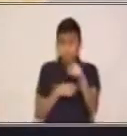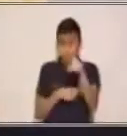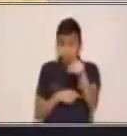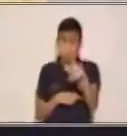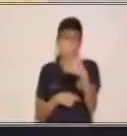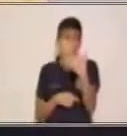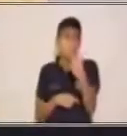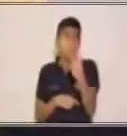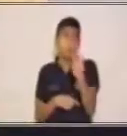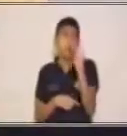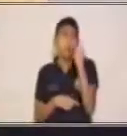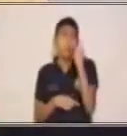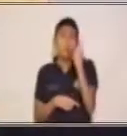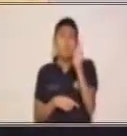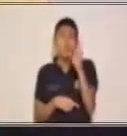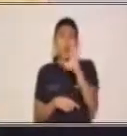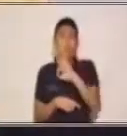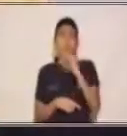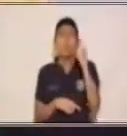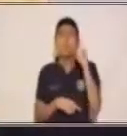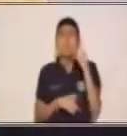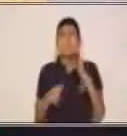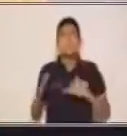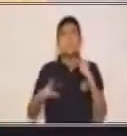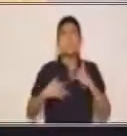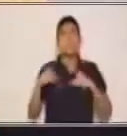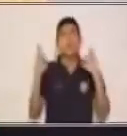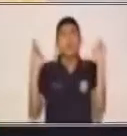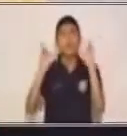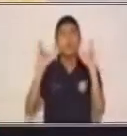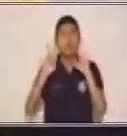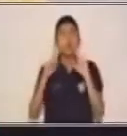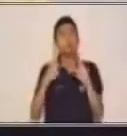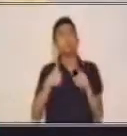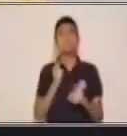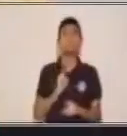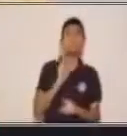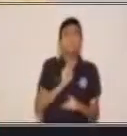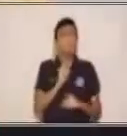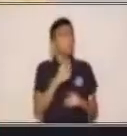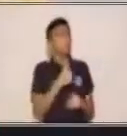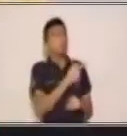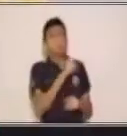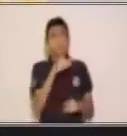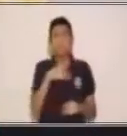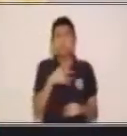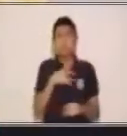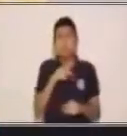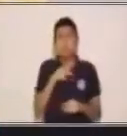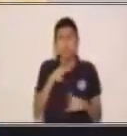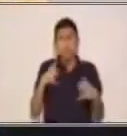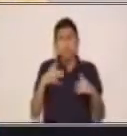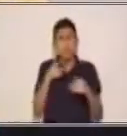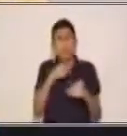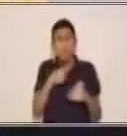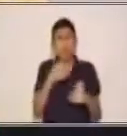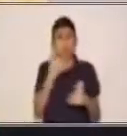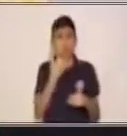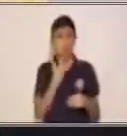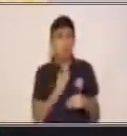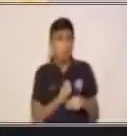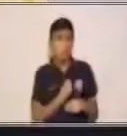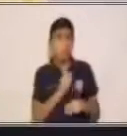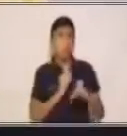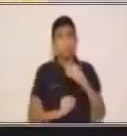un ruido extraño? Vamos a ver. ¿Será que estás triste? ¿Será que estás